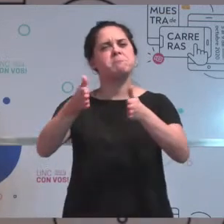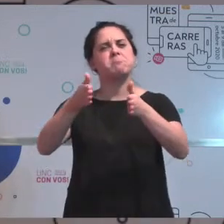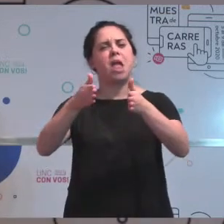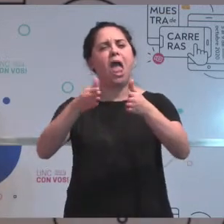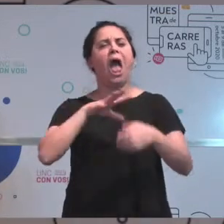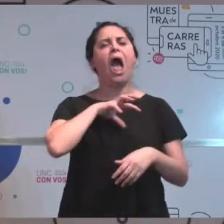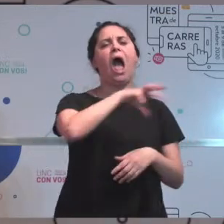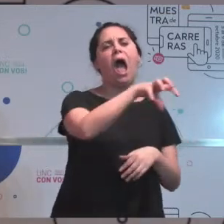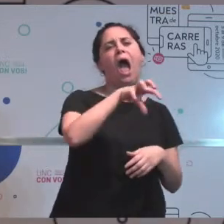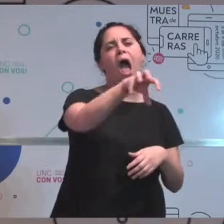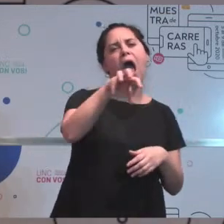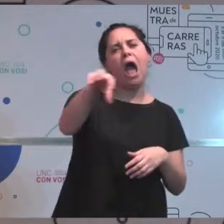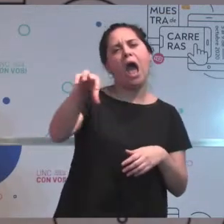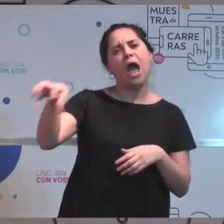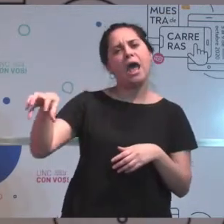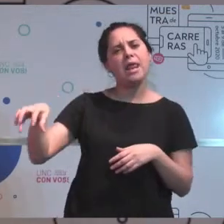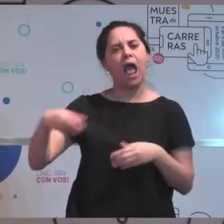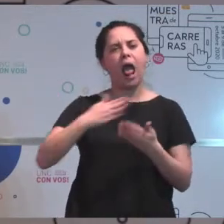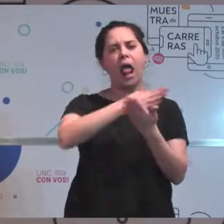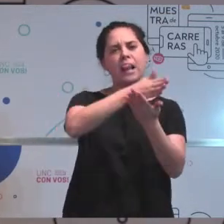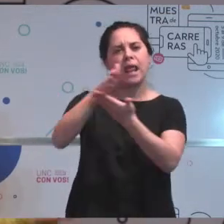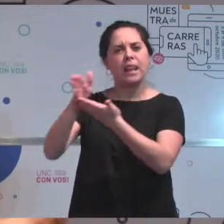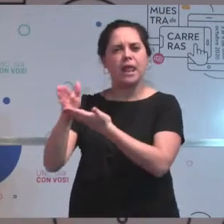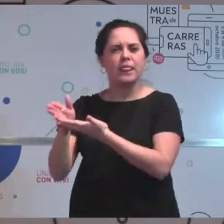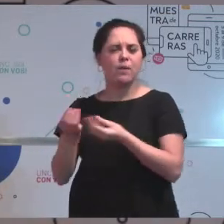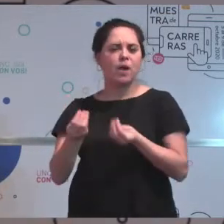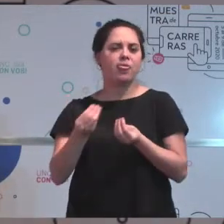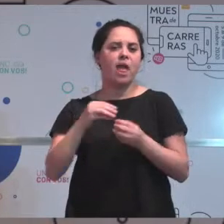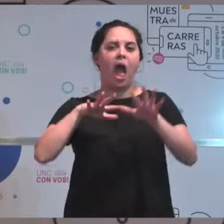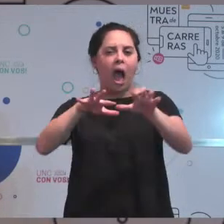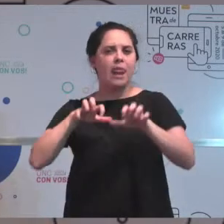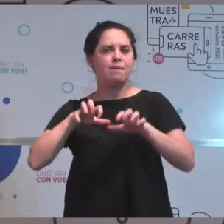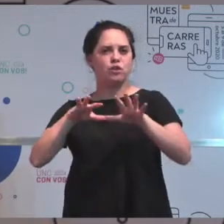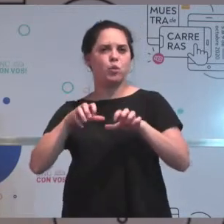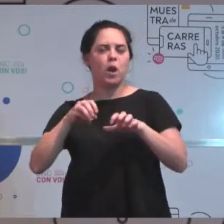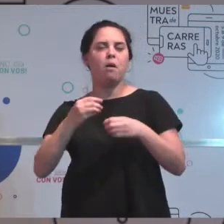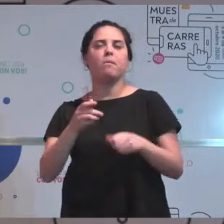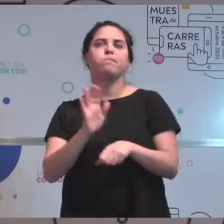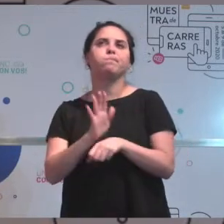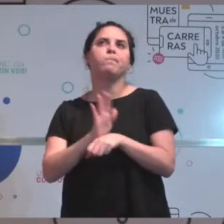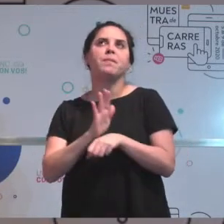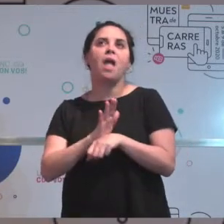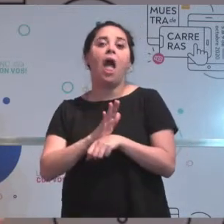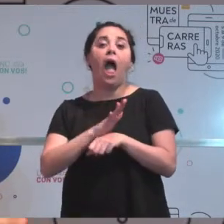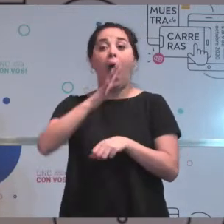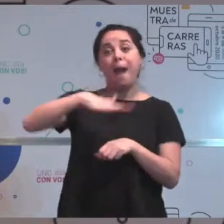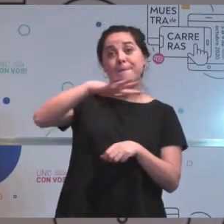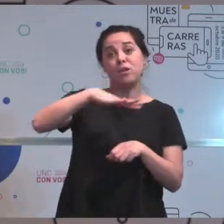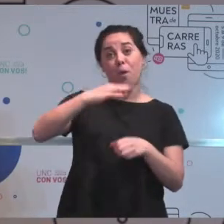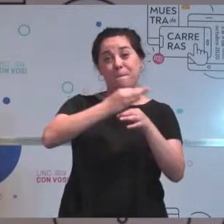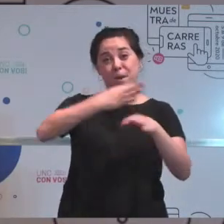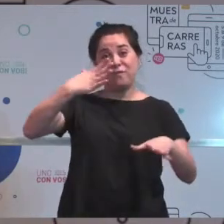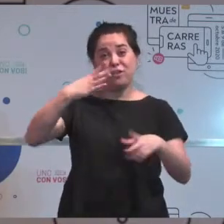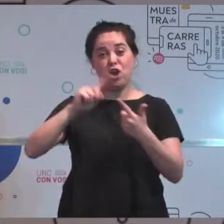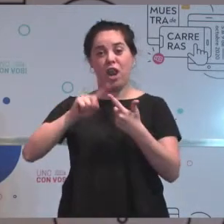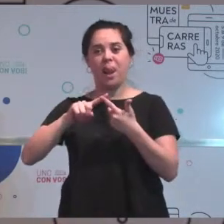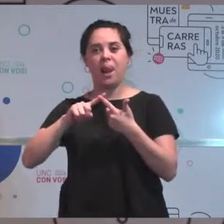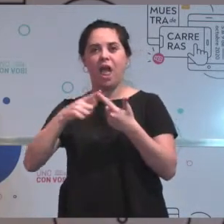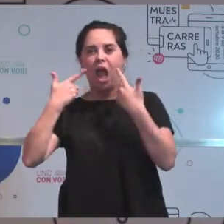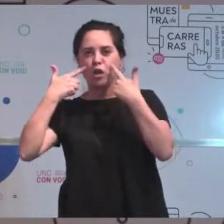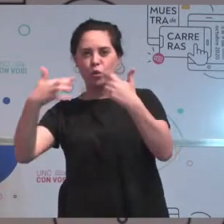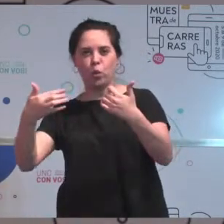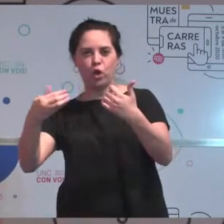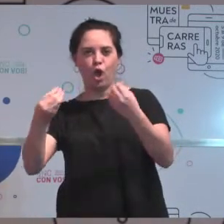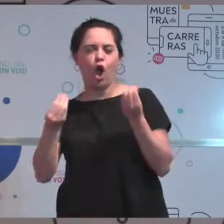abre la agrimensura en todo lo que es el ámbito profesional y de estudios? No sé, ¿alguno de los dos que pueda compartir